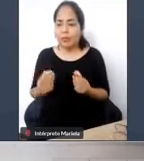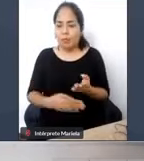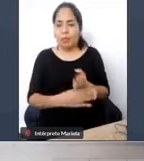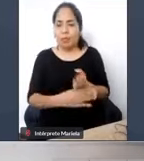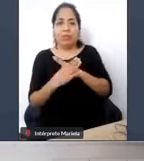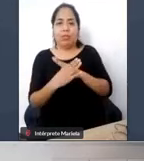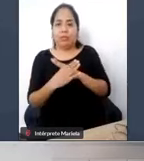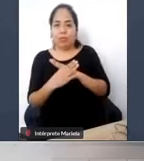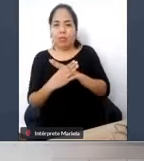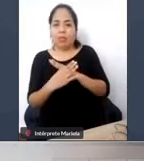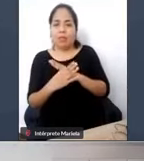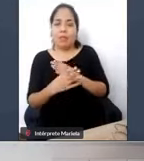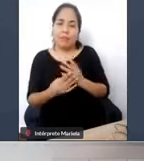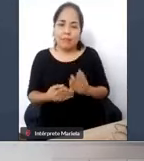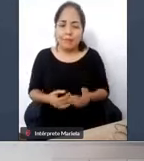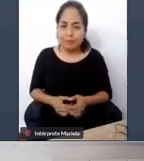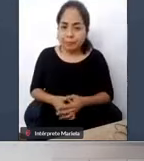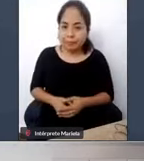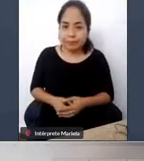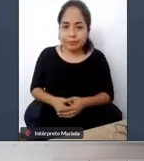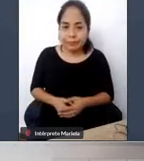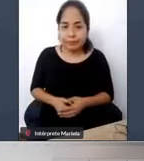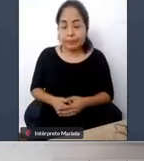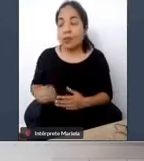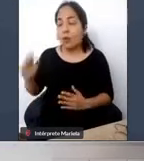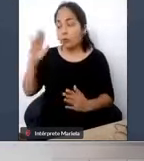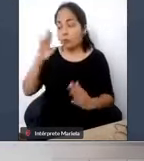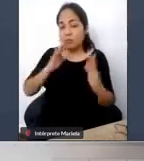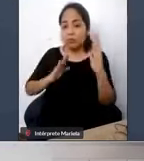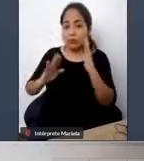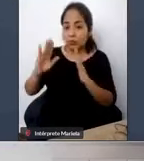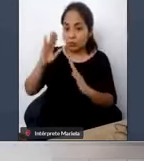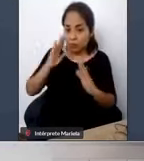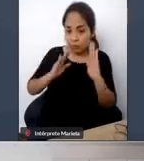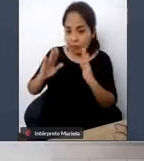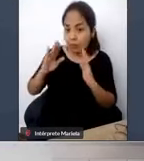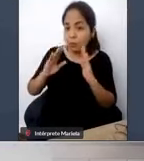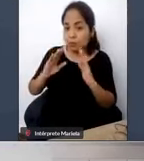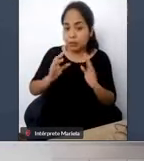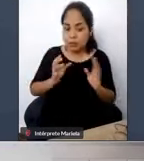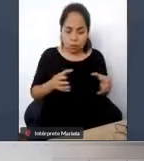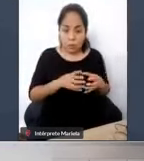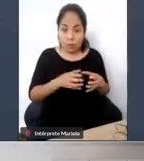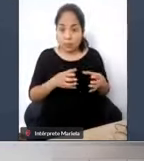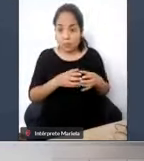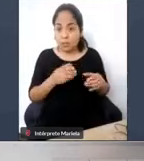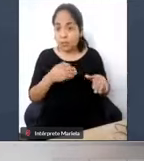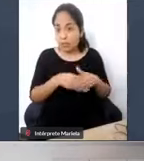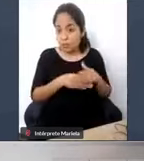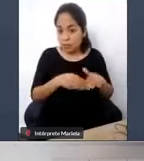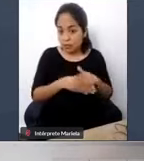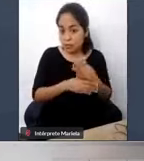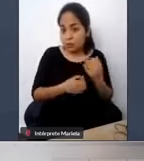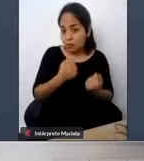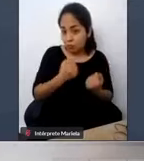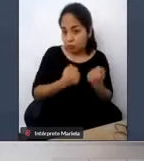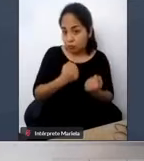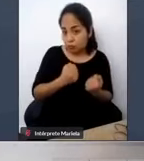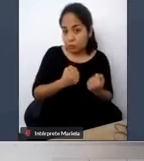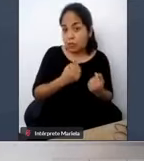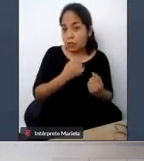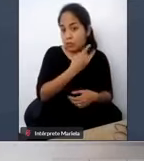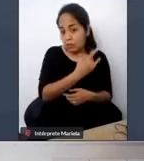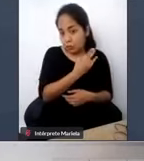transporte, ¿no? Algo que le preocupa mucho al Comité de Accesibilidad del Departamento de Transporte de los Estados Unidos. Esto lo toman